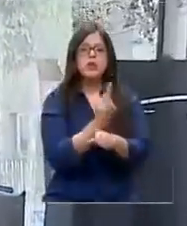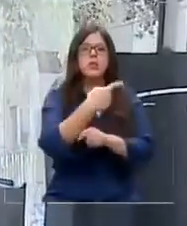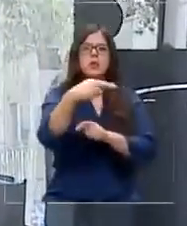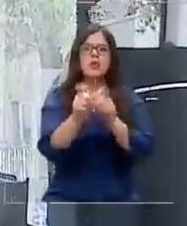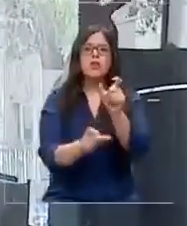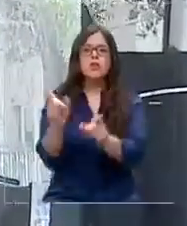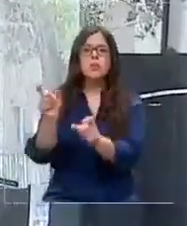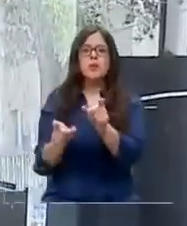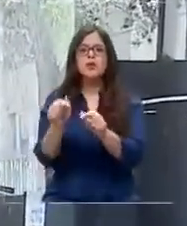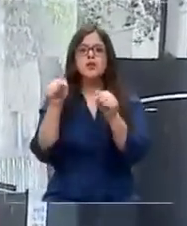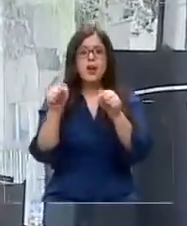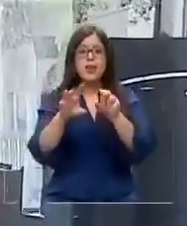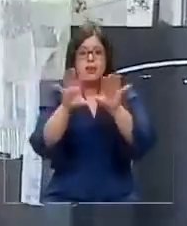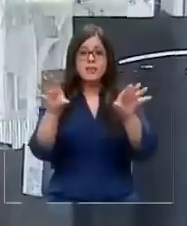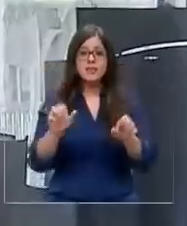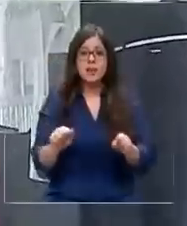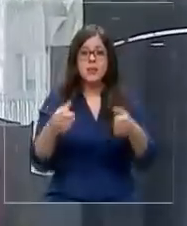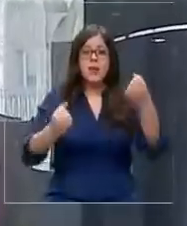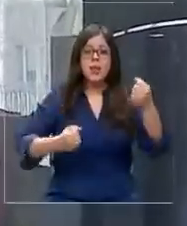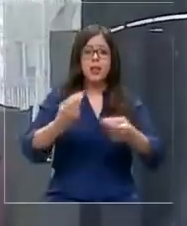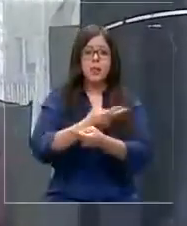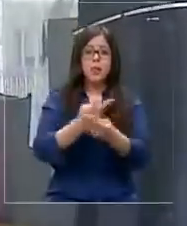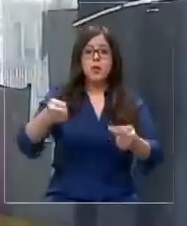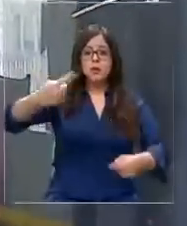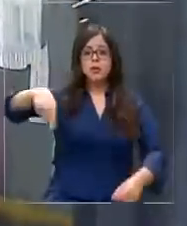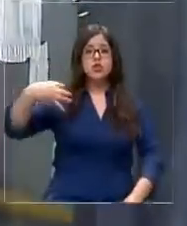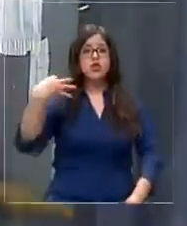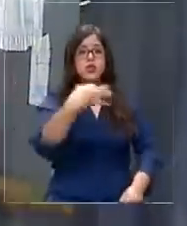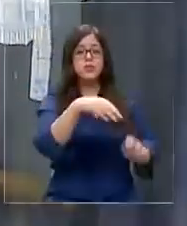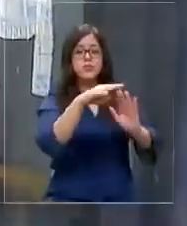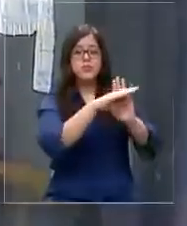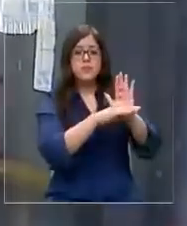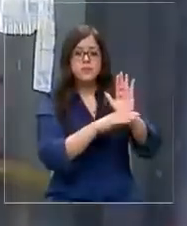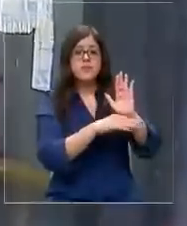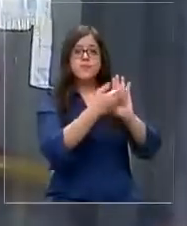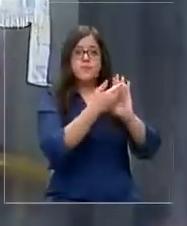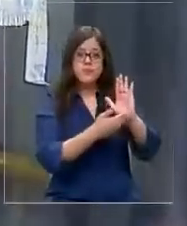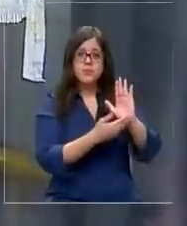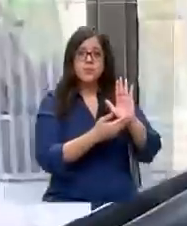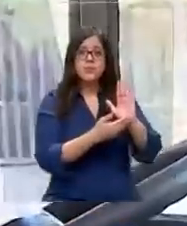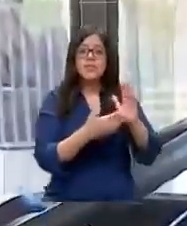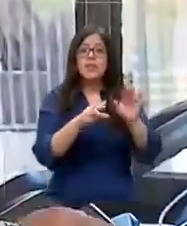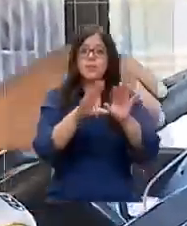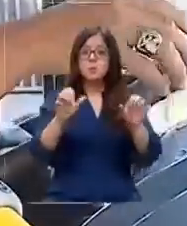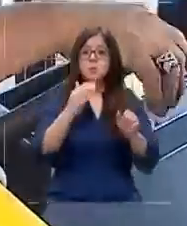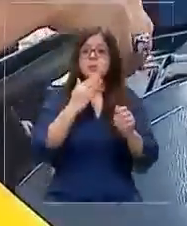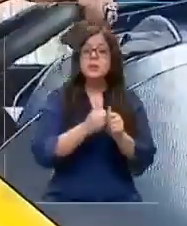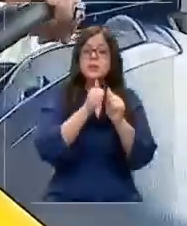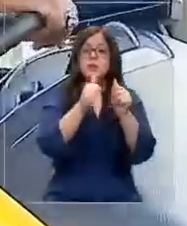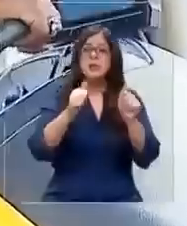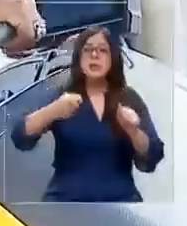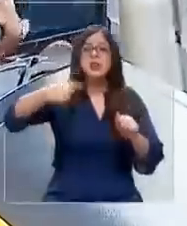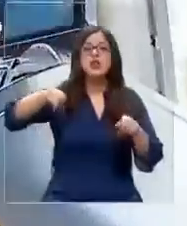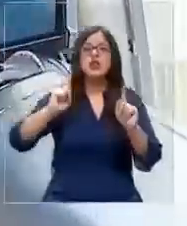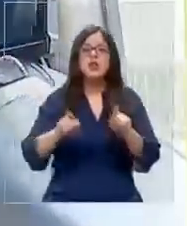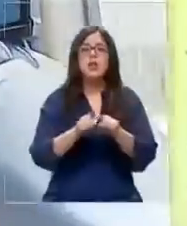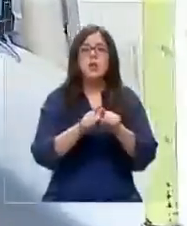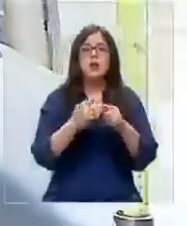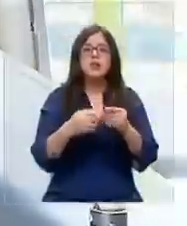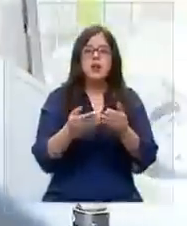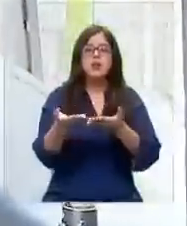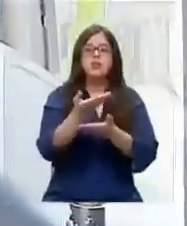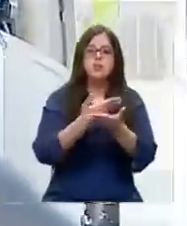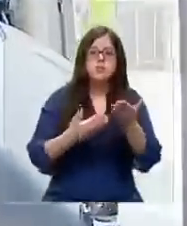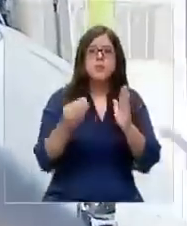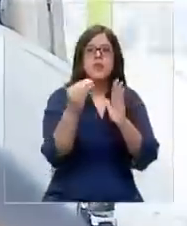choferes del sistema de transporte público. Advierten que como protocolo establecido por las operadoras y las autoridades, ellos deben intercambiar datos